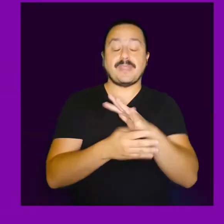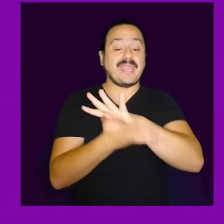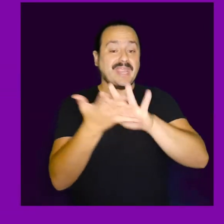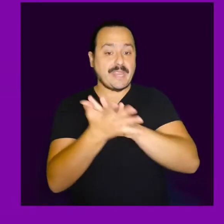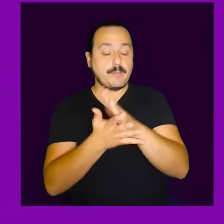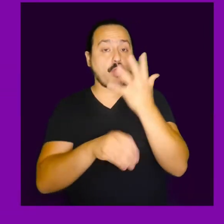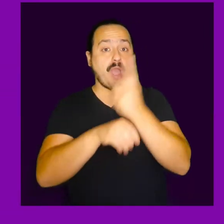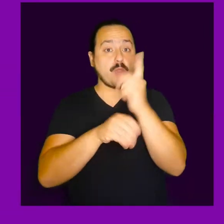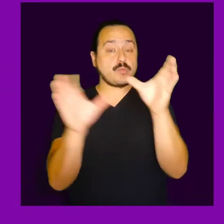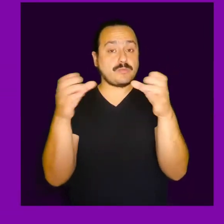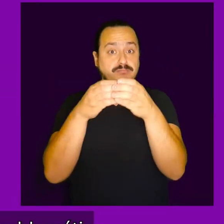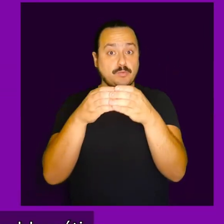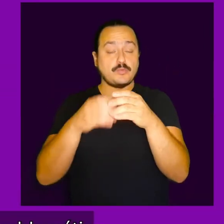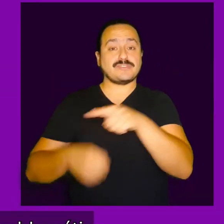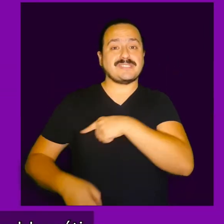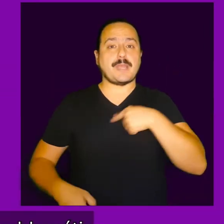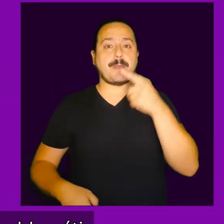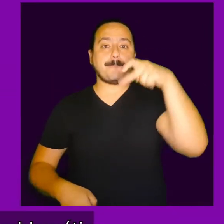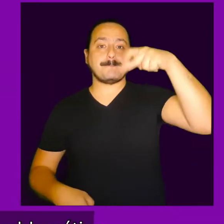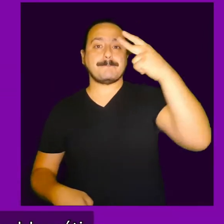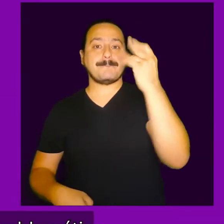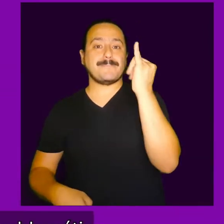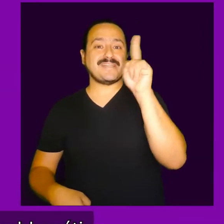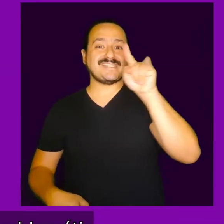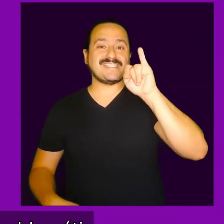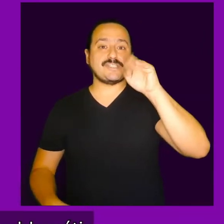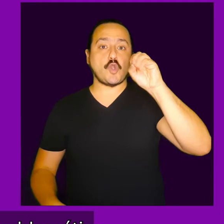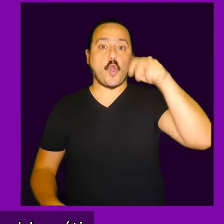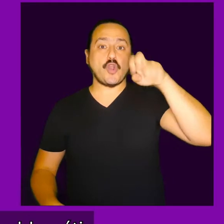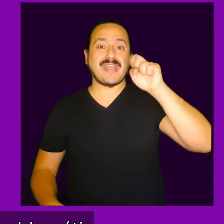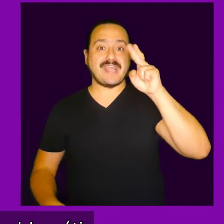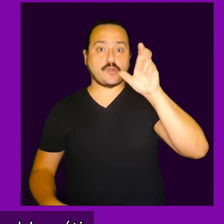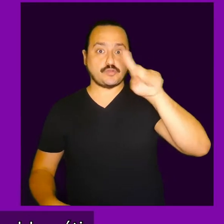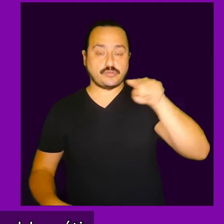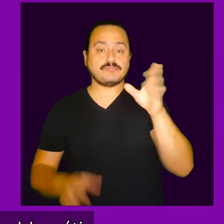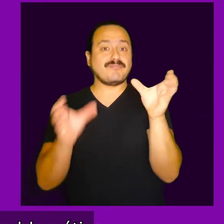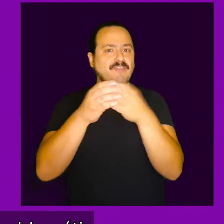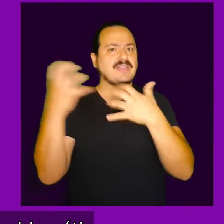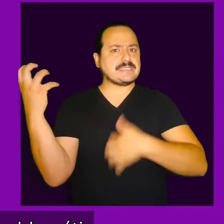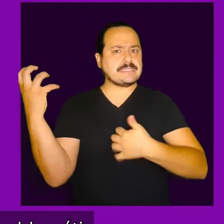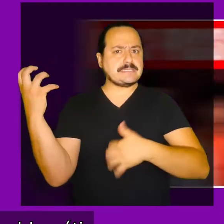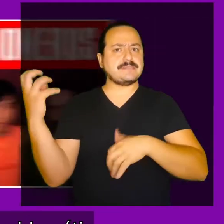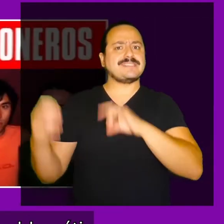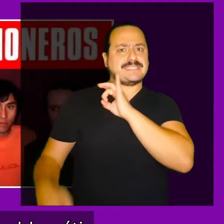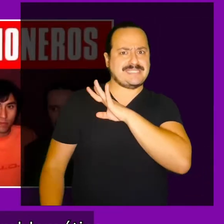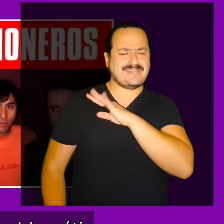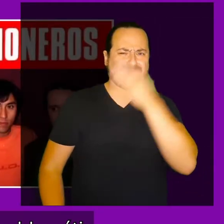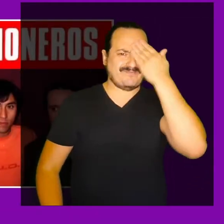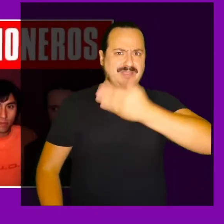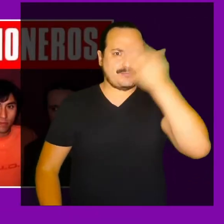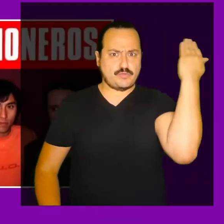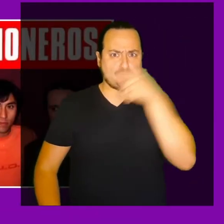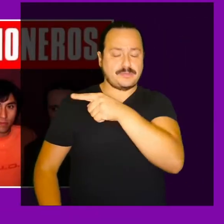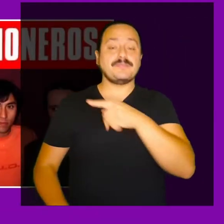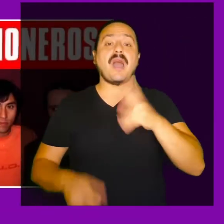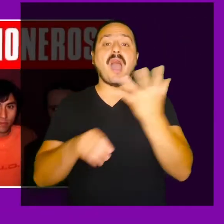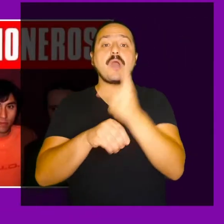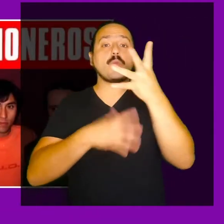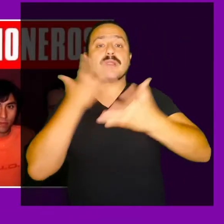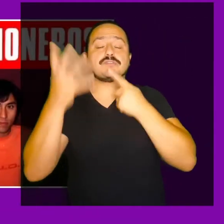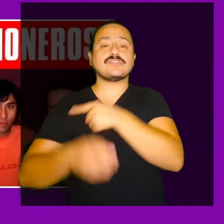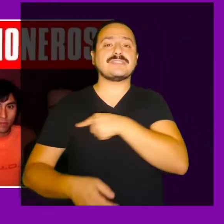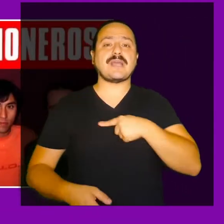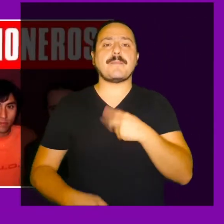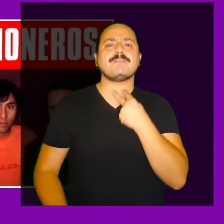mano. Por ejemplo, uno de sus sencillos más conocidos de la emblemática banda nacional Los Prisioneros es la canción